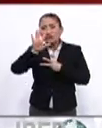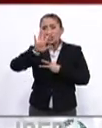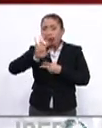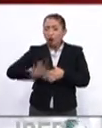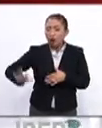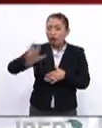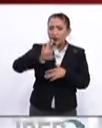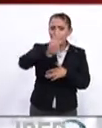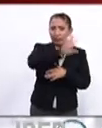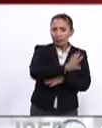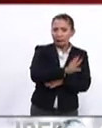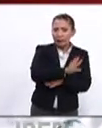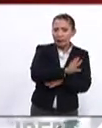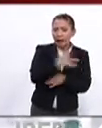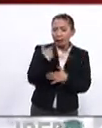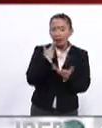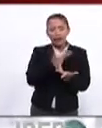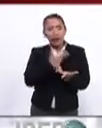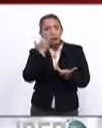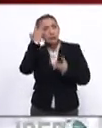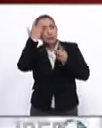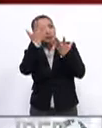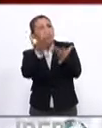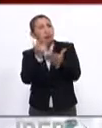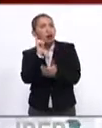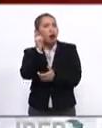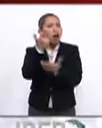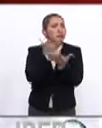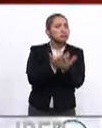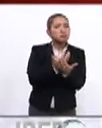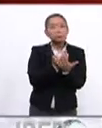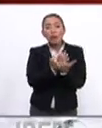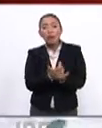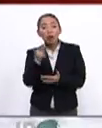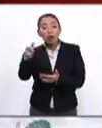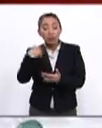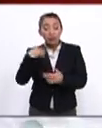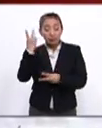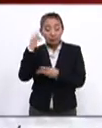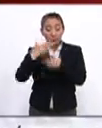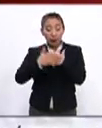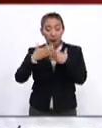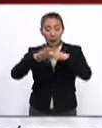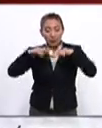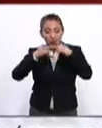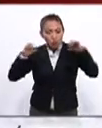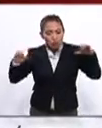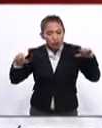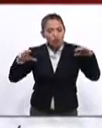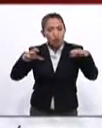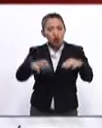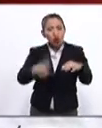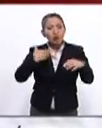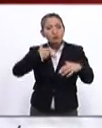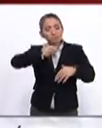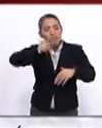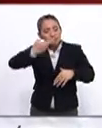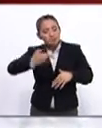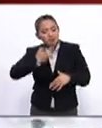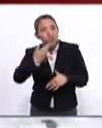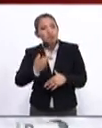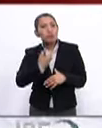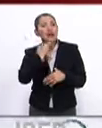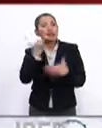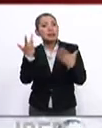cinco continentes cargados de sueños y esperanzas celebrarán se encontrarán rezarán